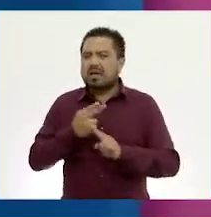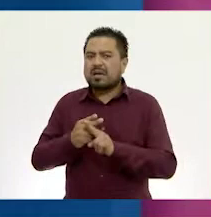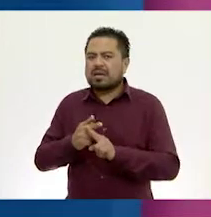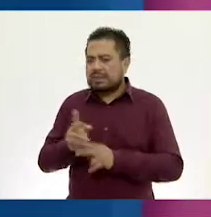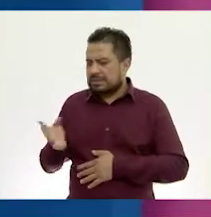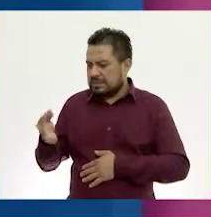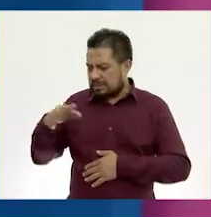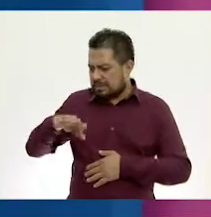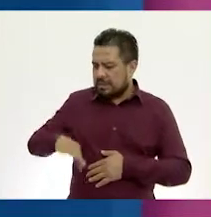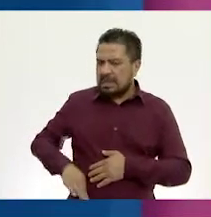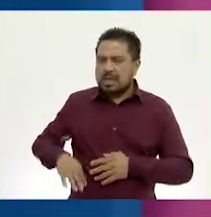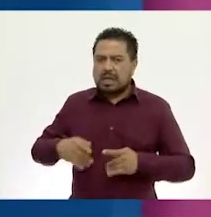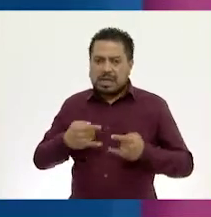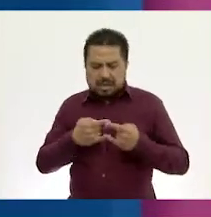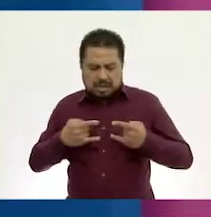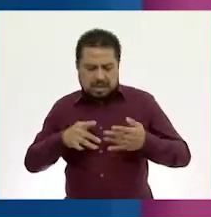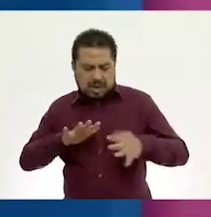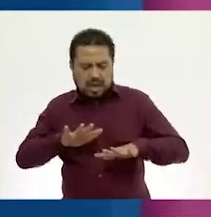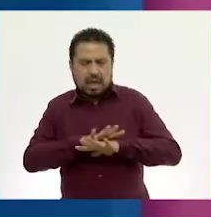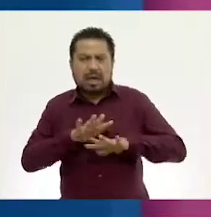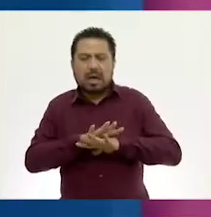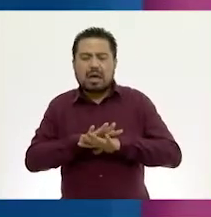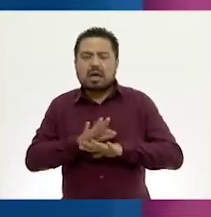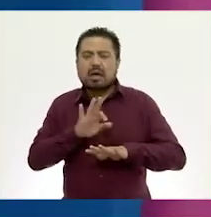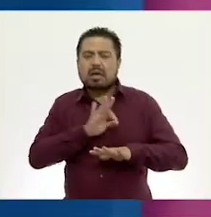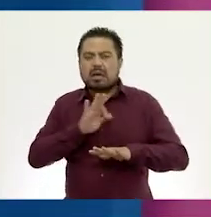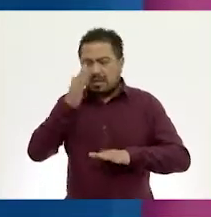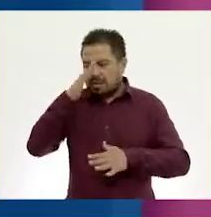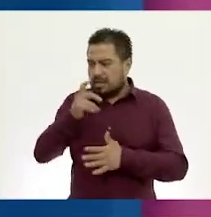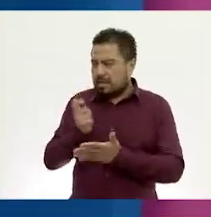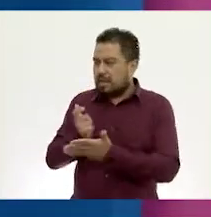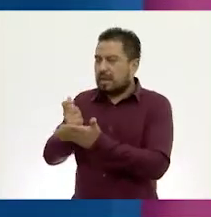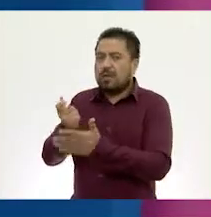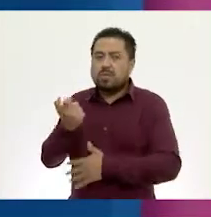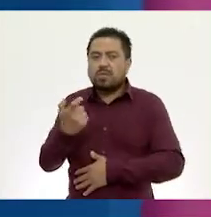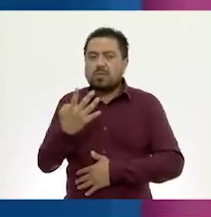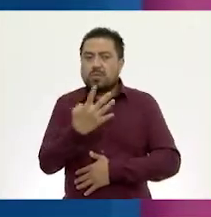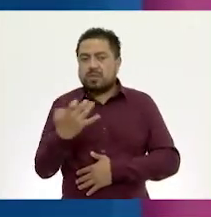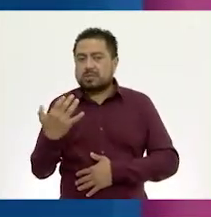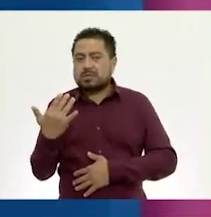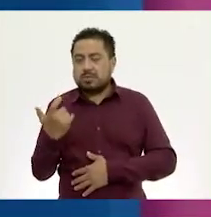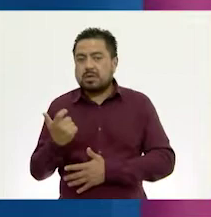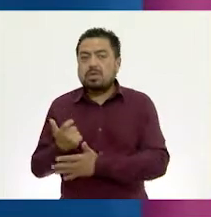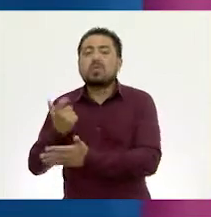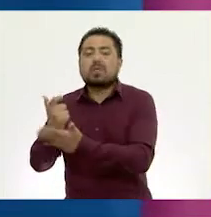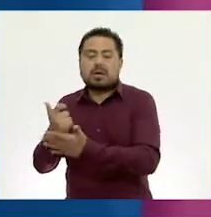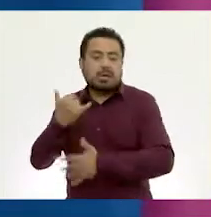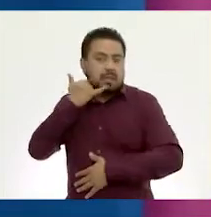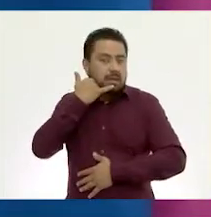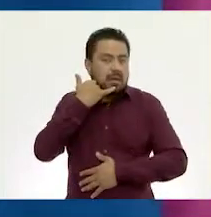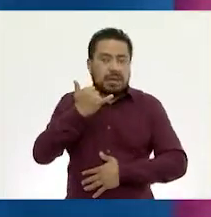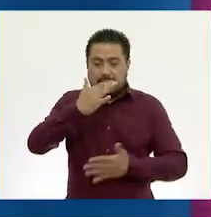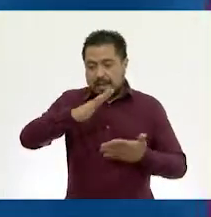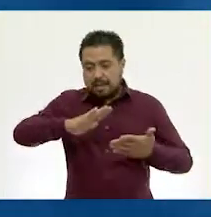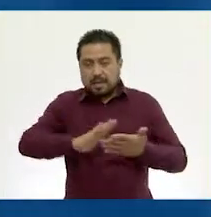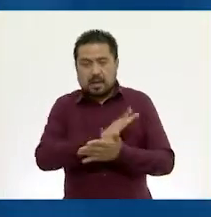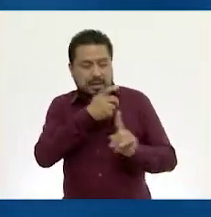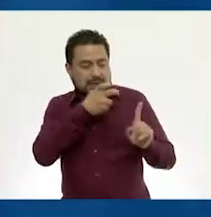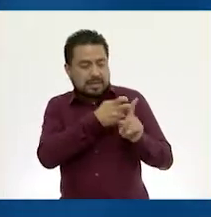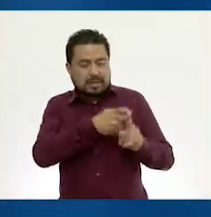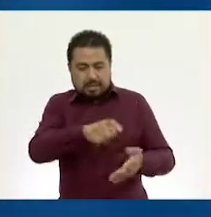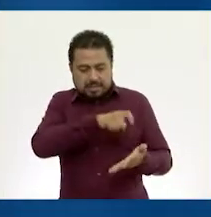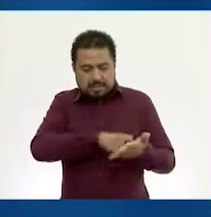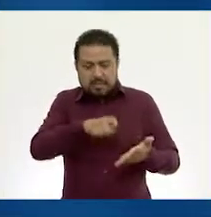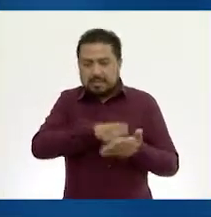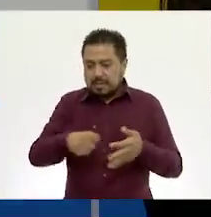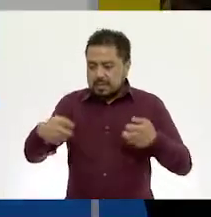poco de cambio. Ya sabemos que el recibo le cuesta 450 pesos y que de estas compras de